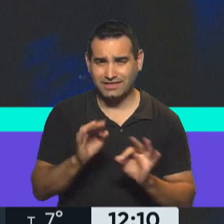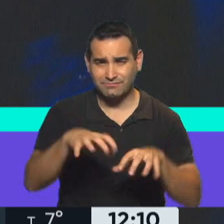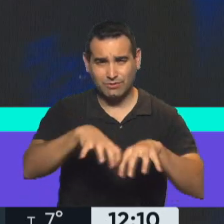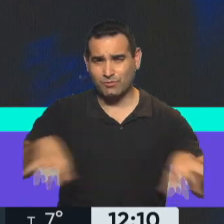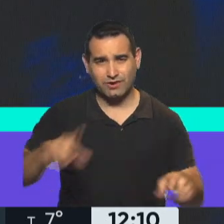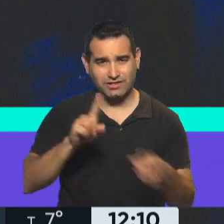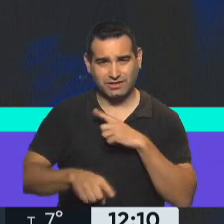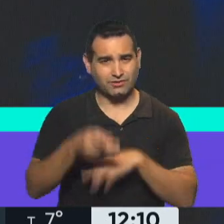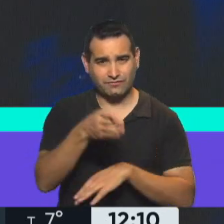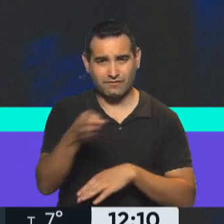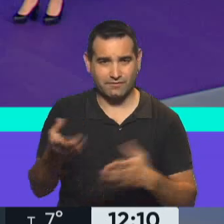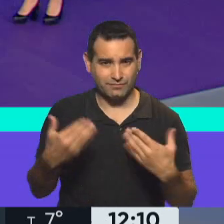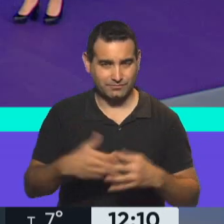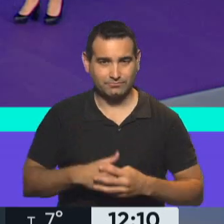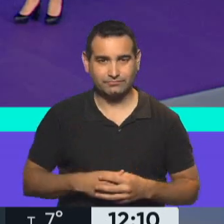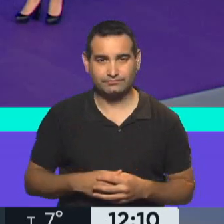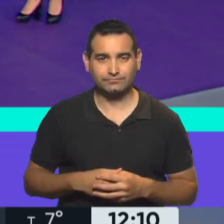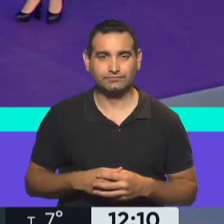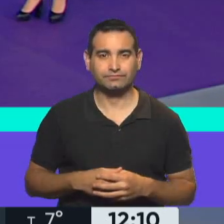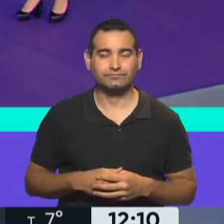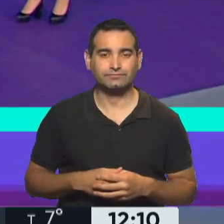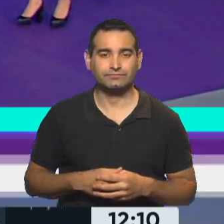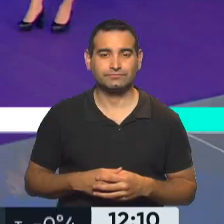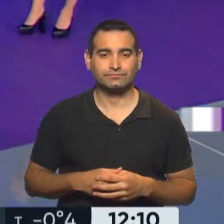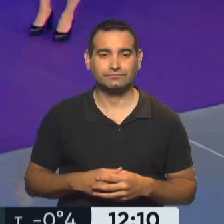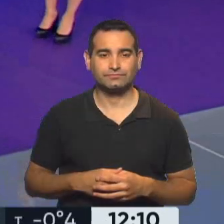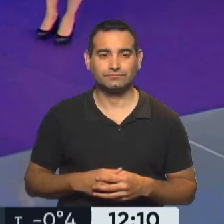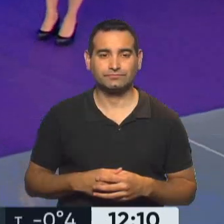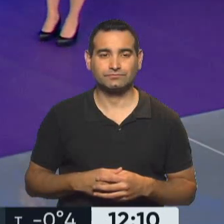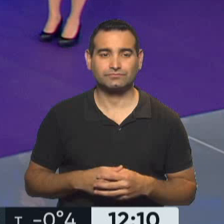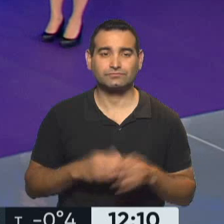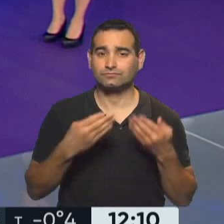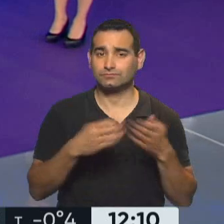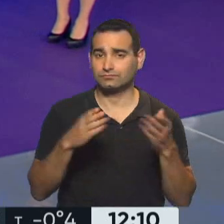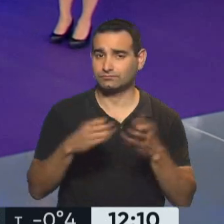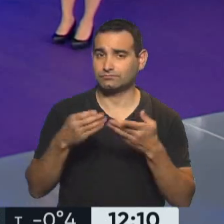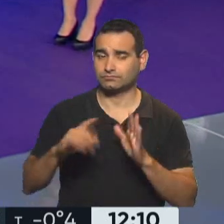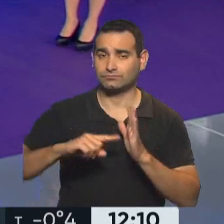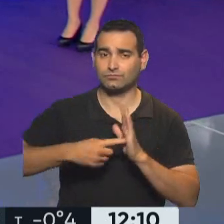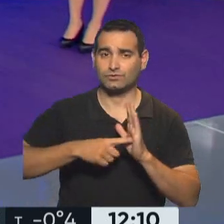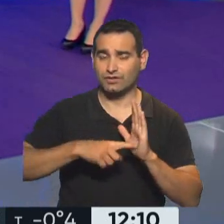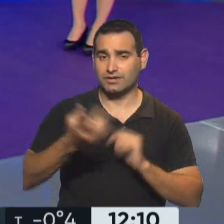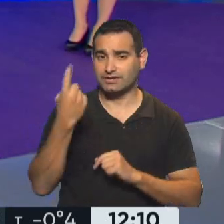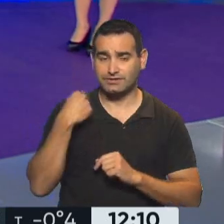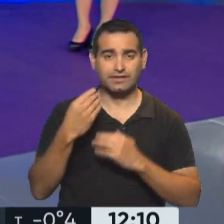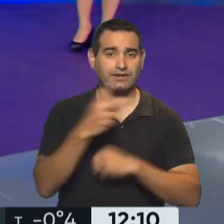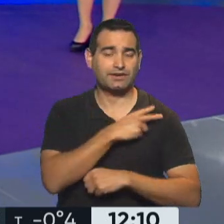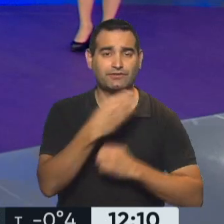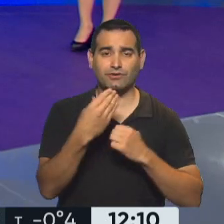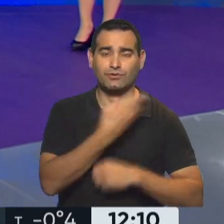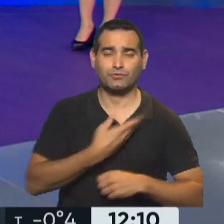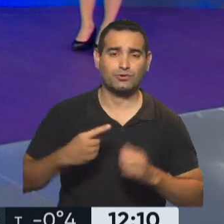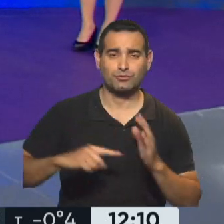vacunatorios ubicados en todo el territorio bonaerense. Bueno, bien. A ver, nuevas aperturas en la ciudad de Buenos Aires, lo anunció ayer el jefe de gobierno